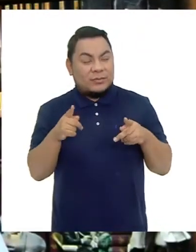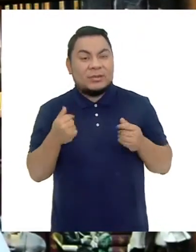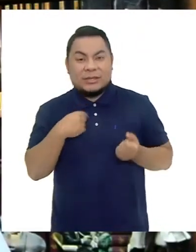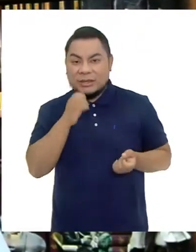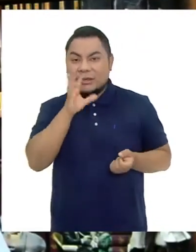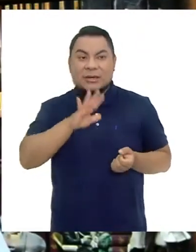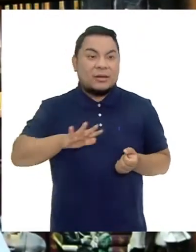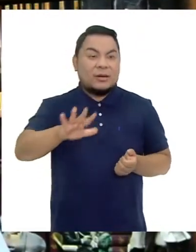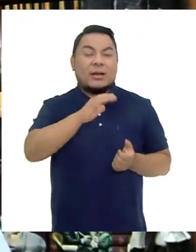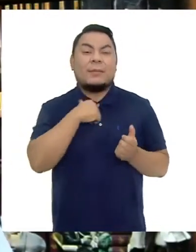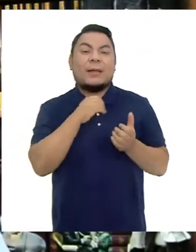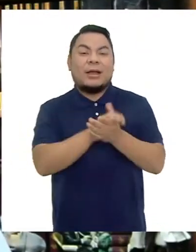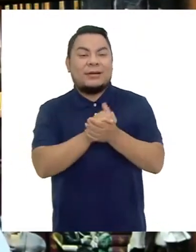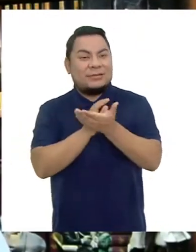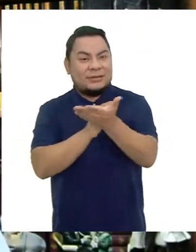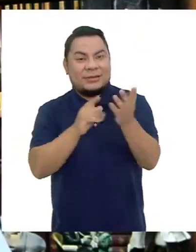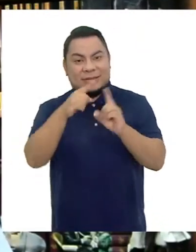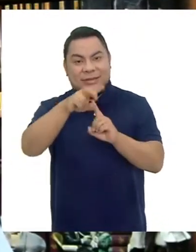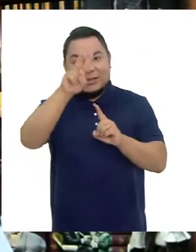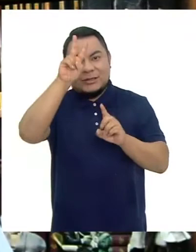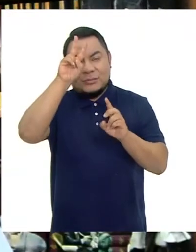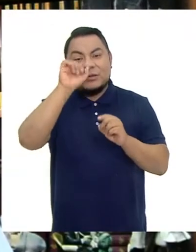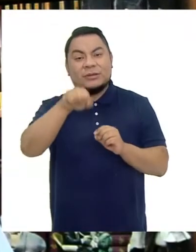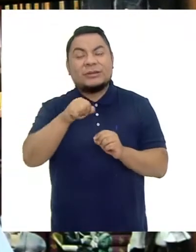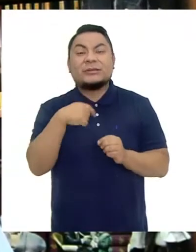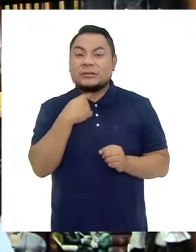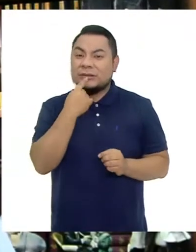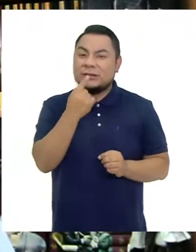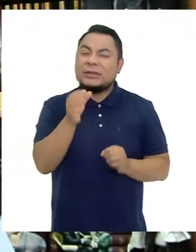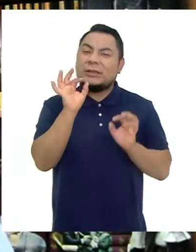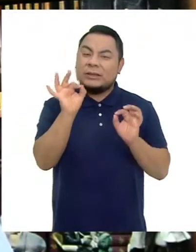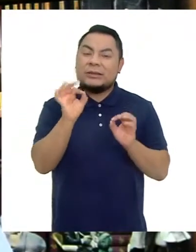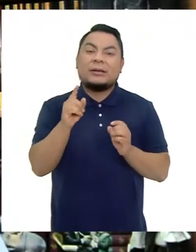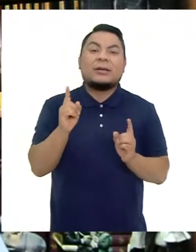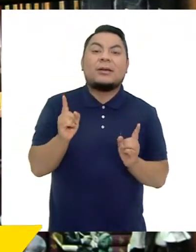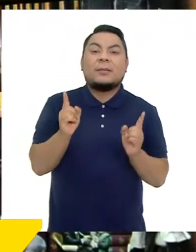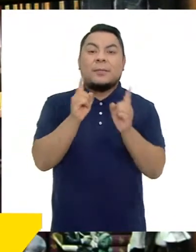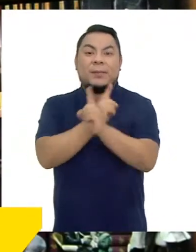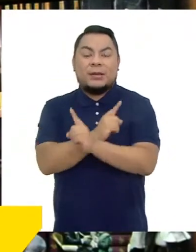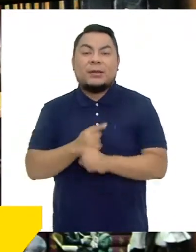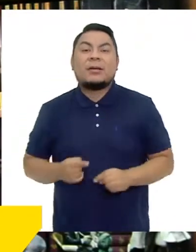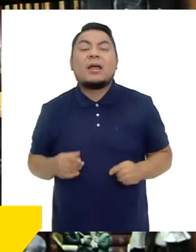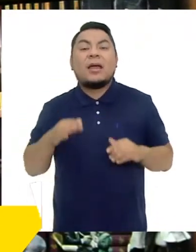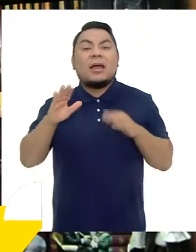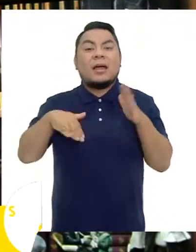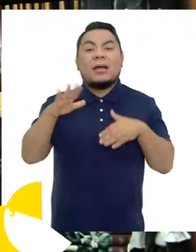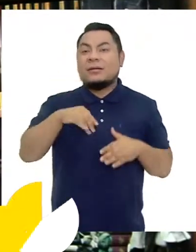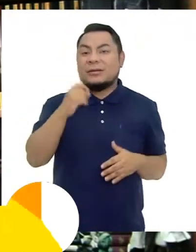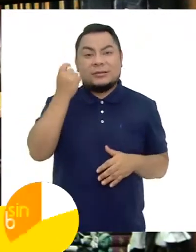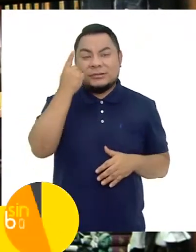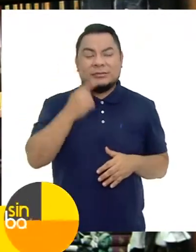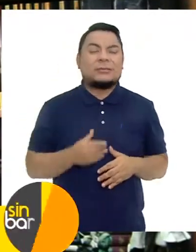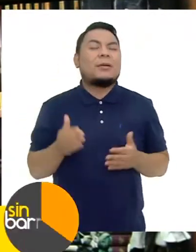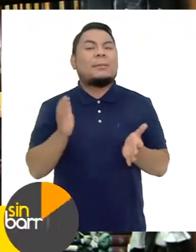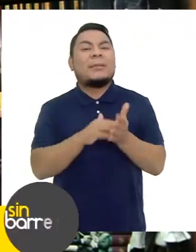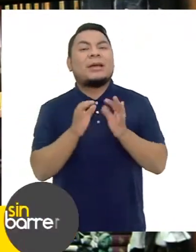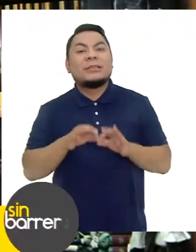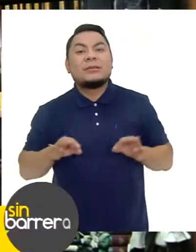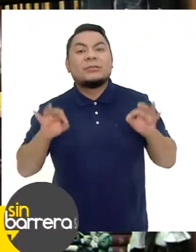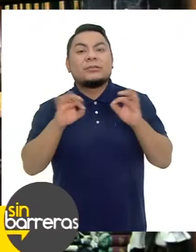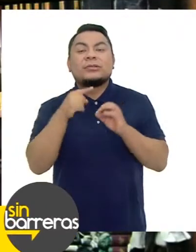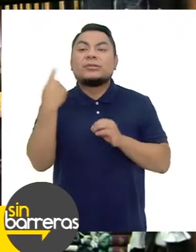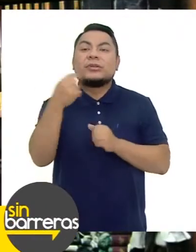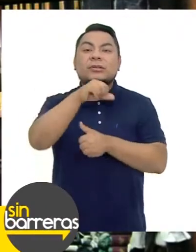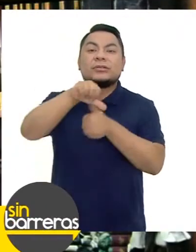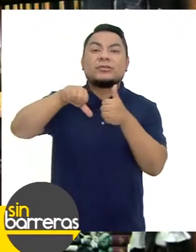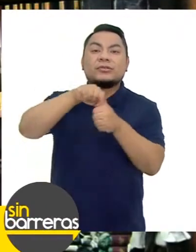permitirme Para todos mis amigos De TV Perú Decir que es exactamente inverso Y que muchas veces no lo entendemos Lo más importante es lo